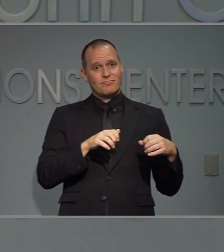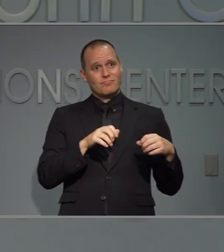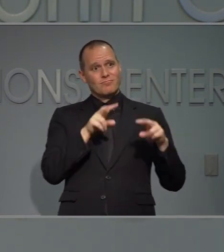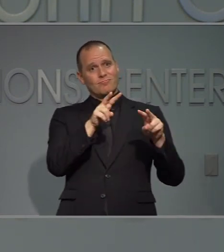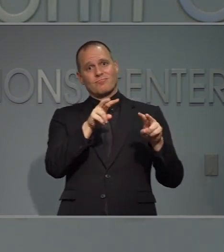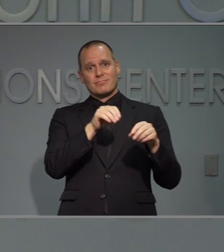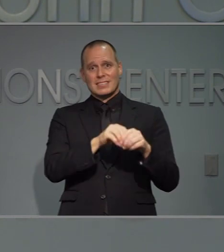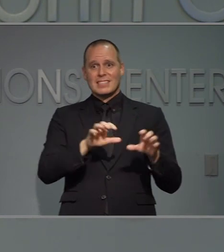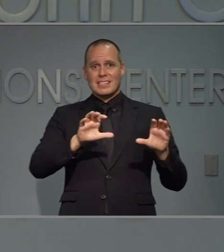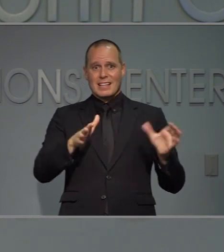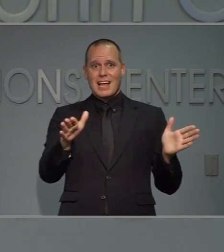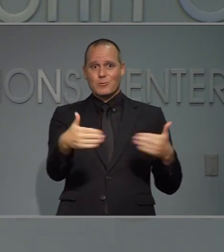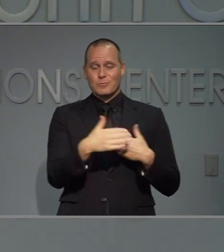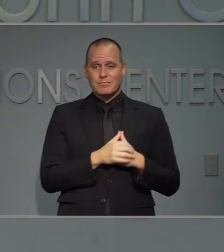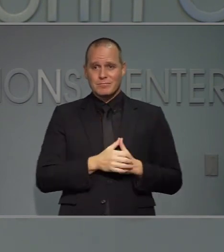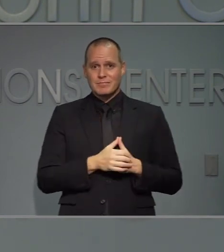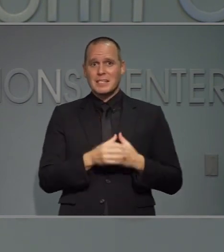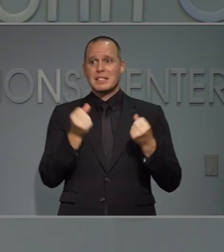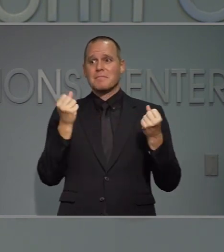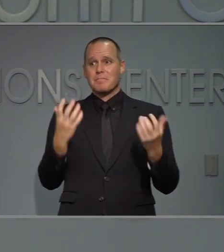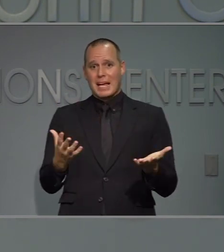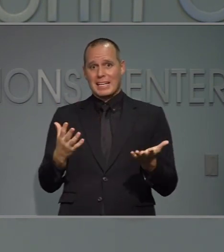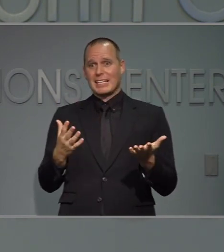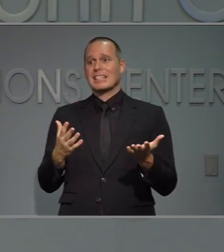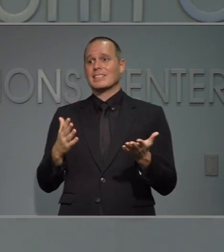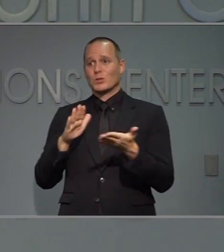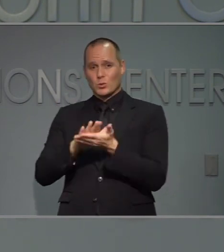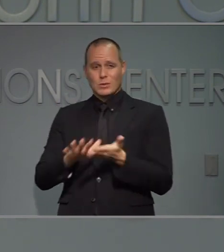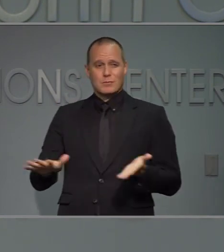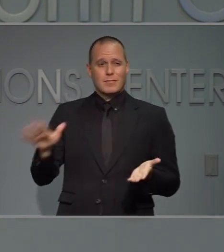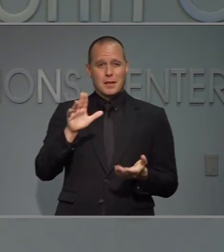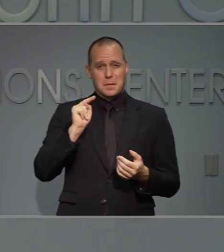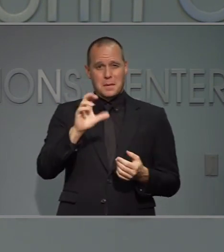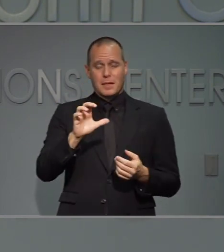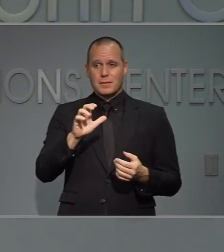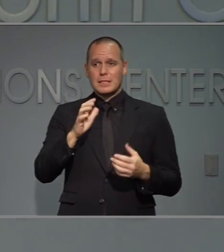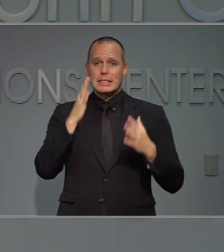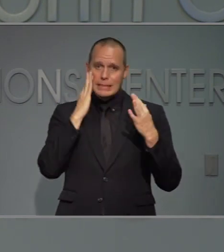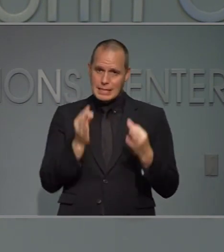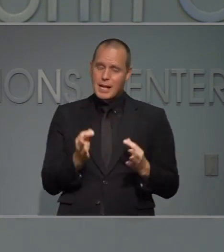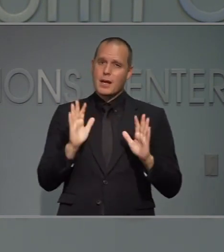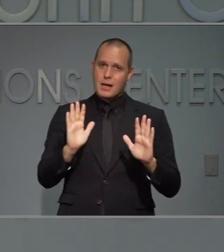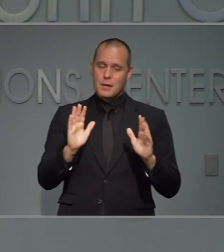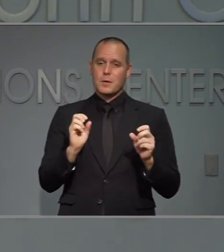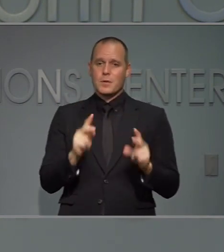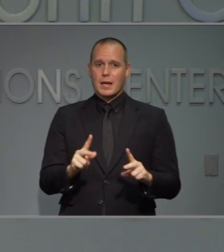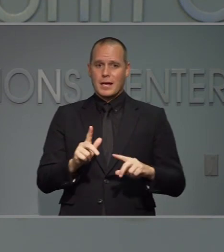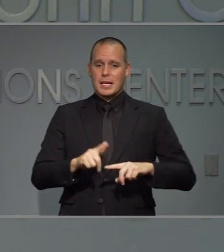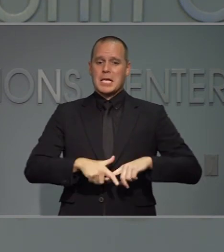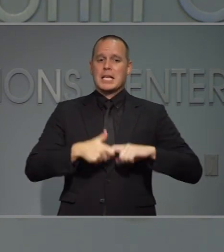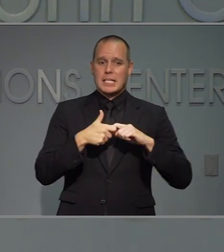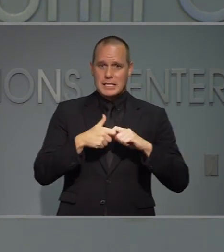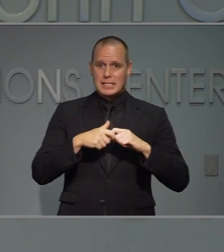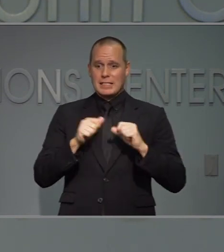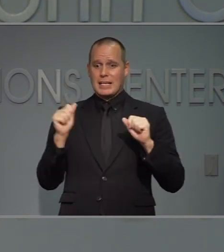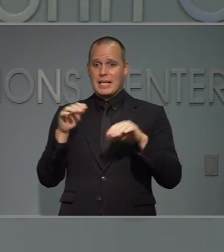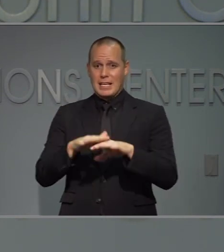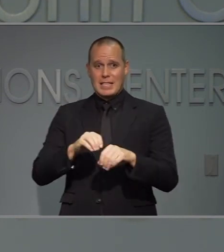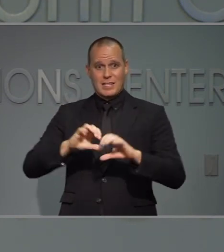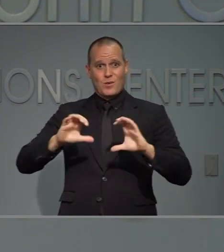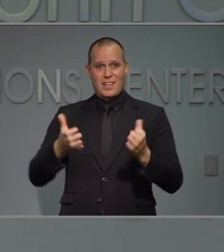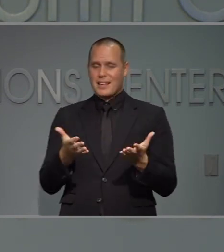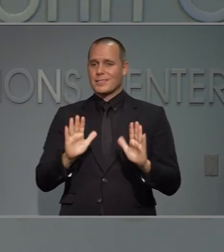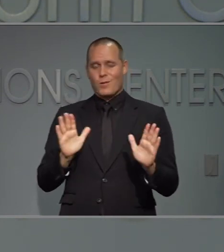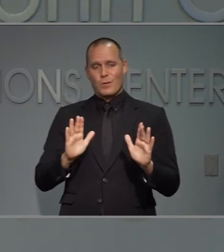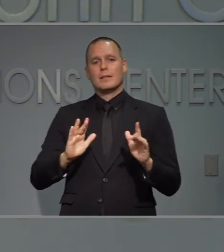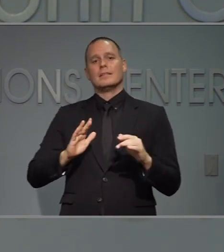presencialmente muchos distritos en el estado están decidiendo iniciar su año escolar